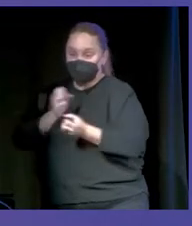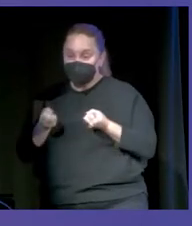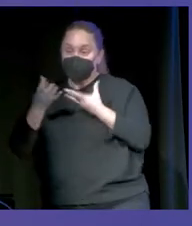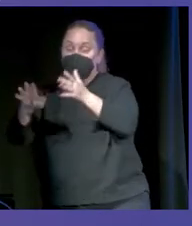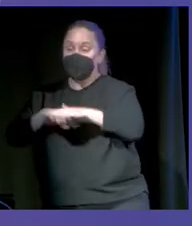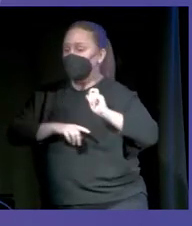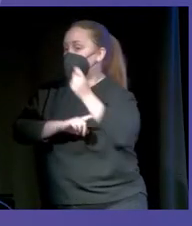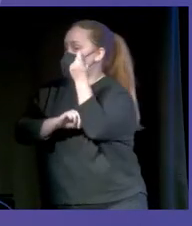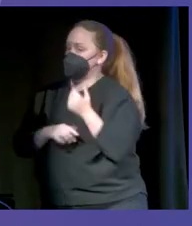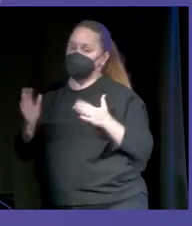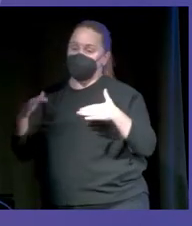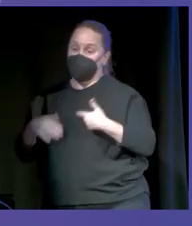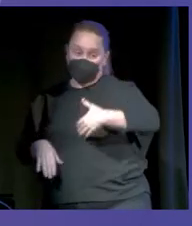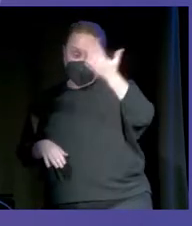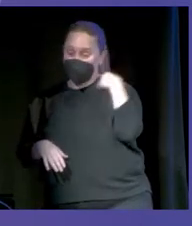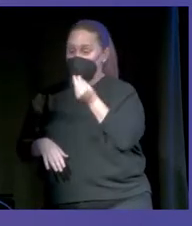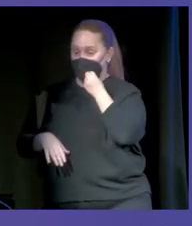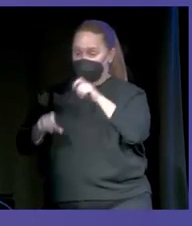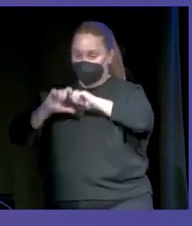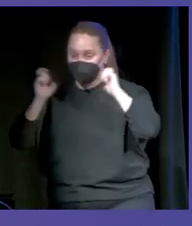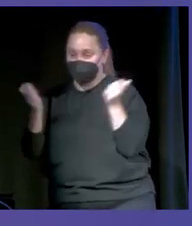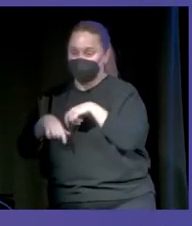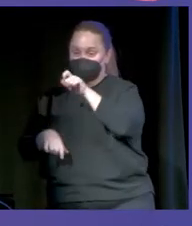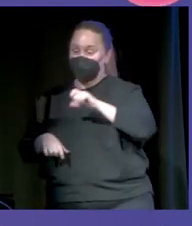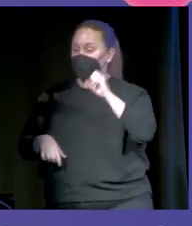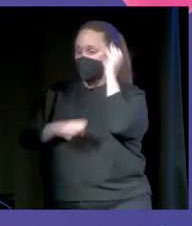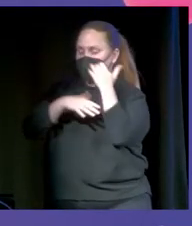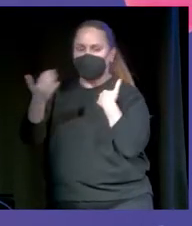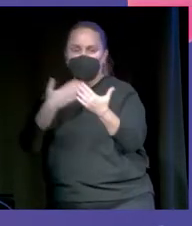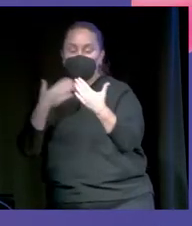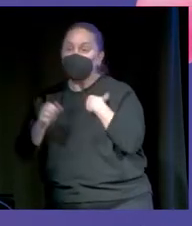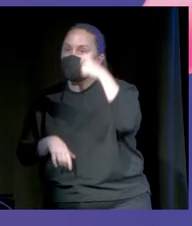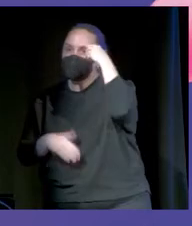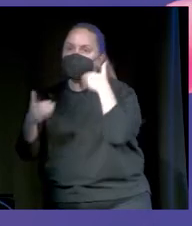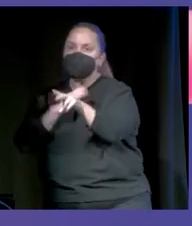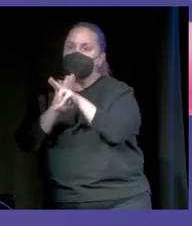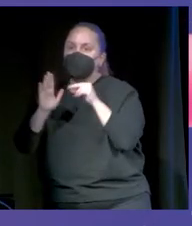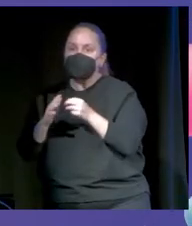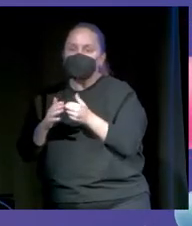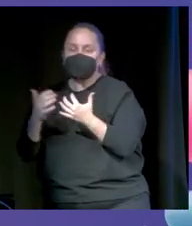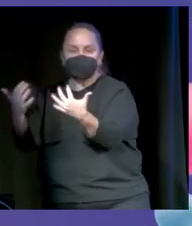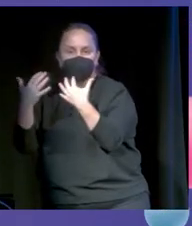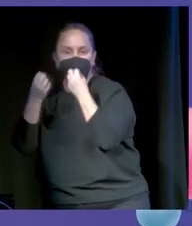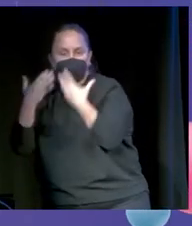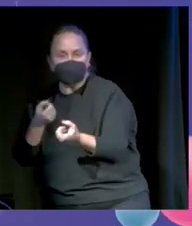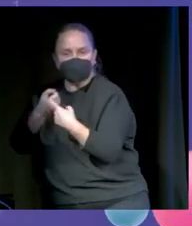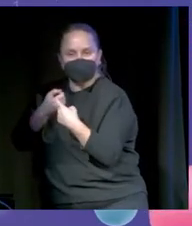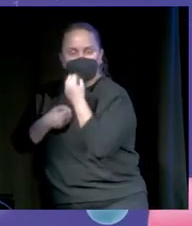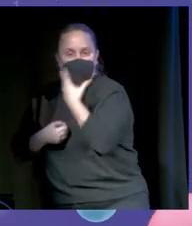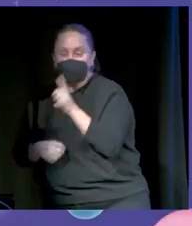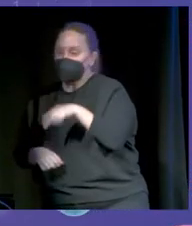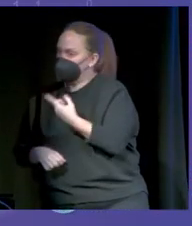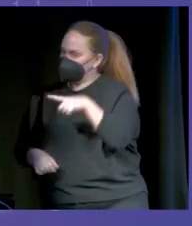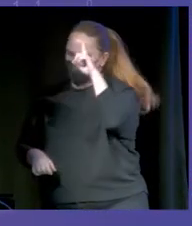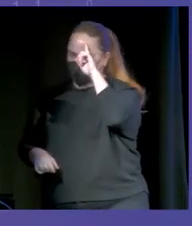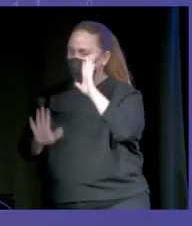De hecho, comentaba antes en la comida con los ponentes que yo no tengo ni idea de los vídeos que van a funcionar, de los que no. Sin embargo, si hay una serie de preguntas que